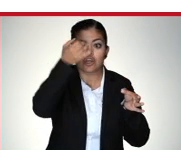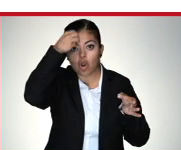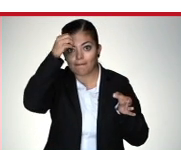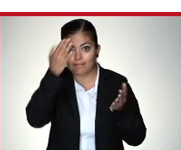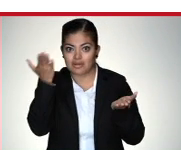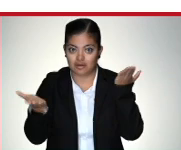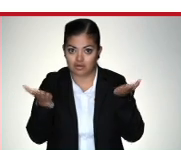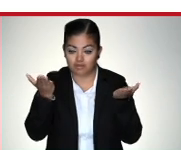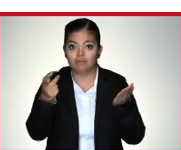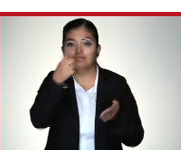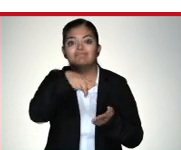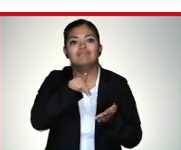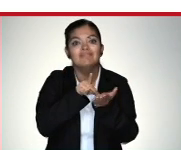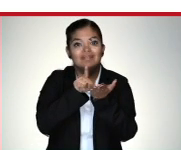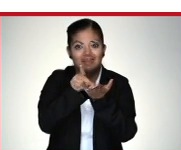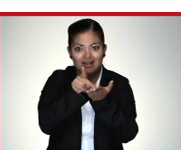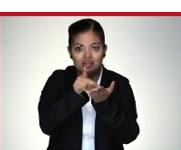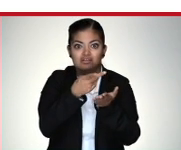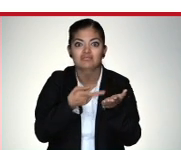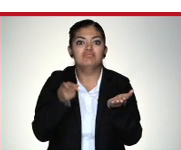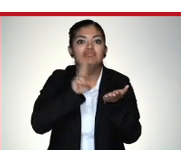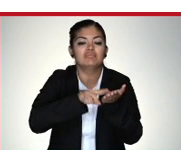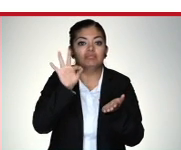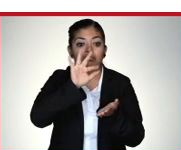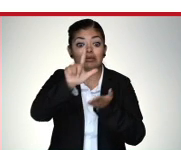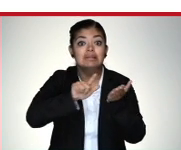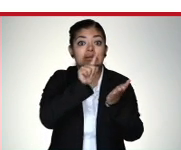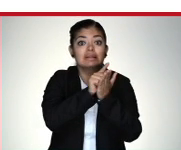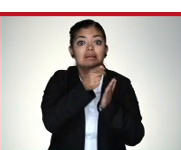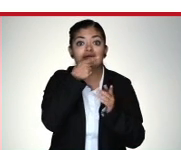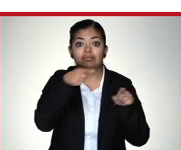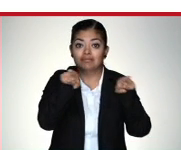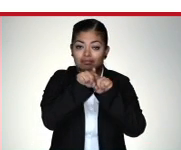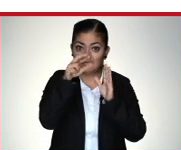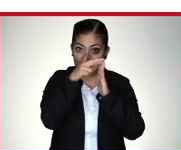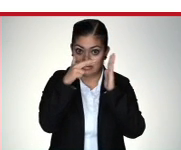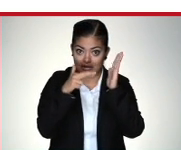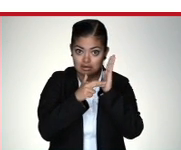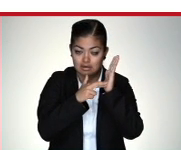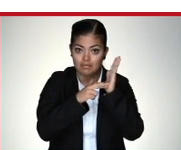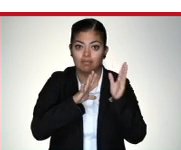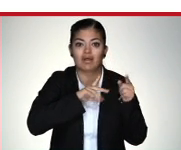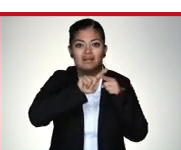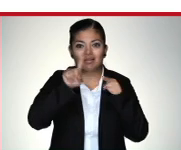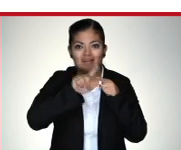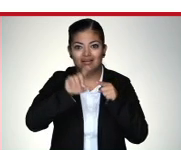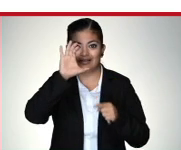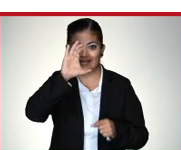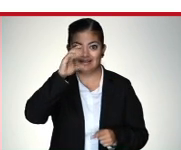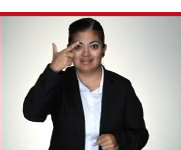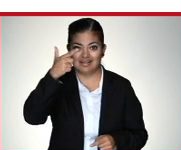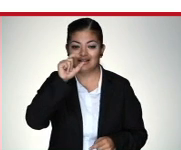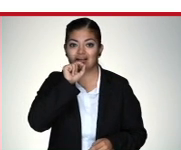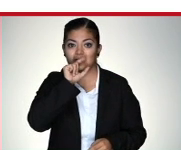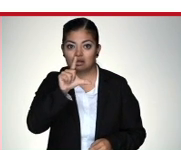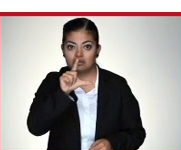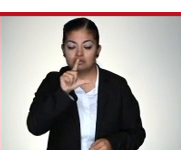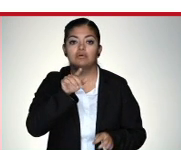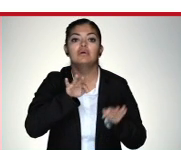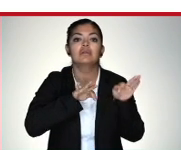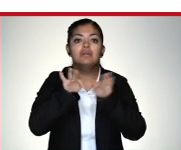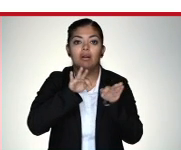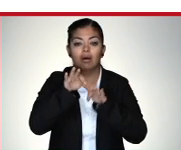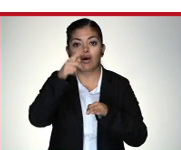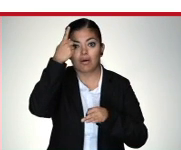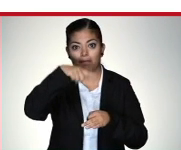información noticiosa de la opinión de quien la presenta. Ejercer el derecho de réplica en términos de la ley reglamentaria. En la multiplataforma digital